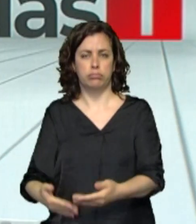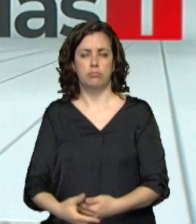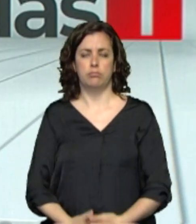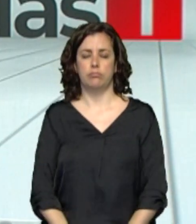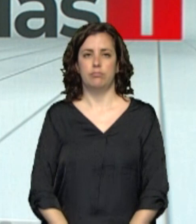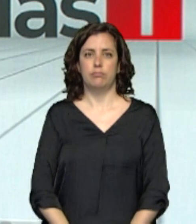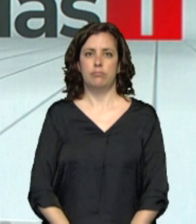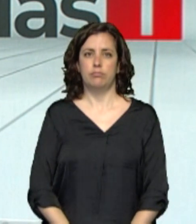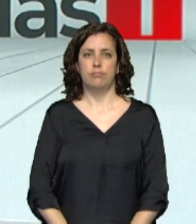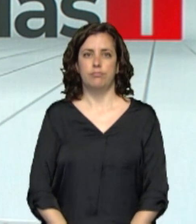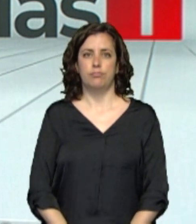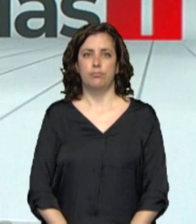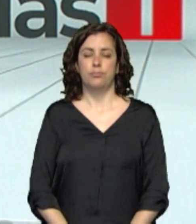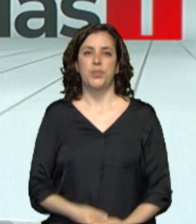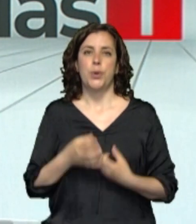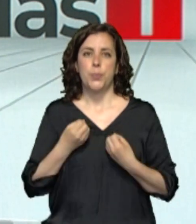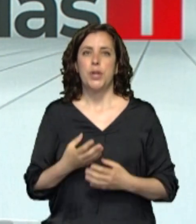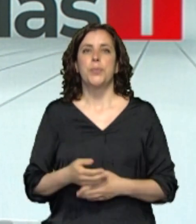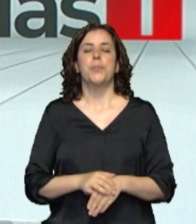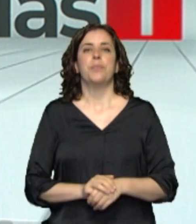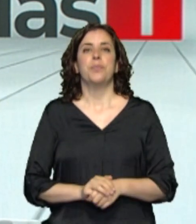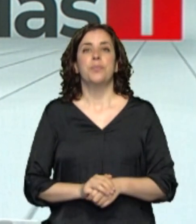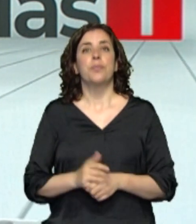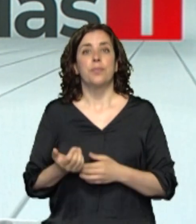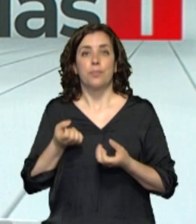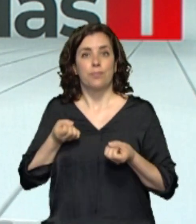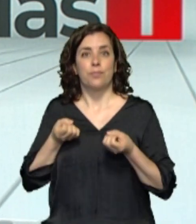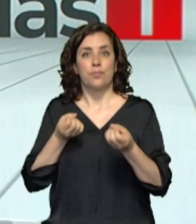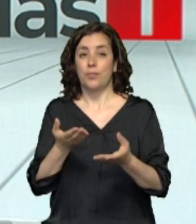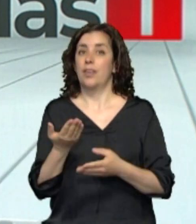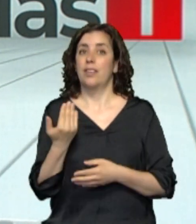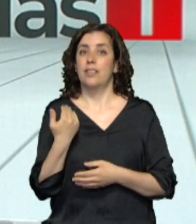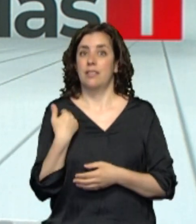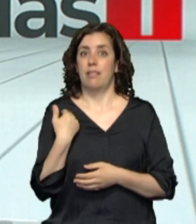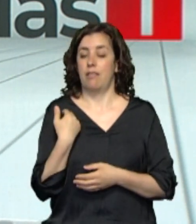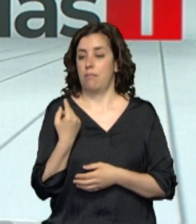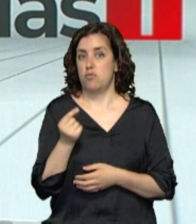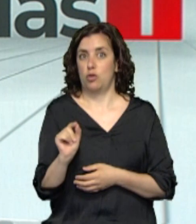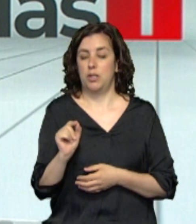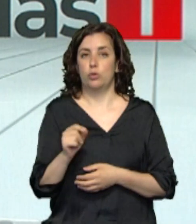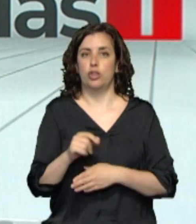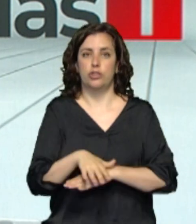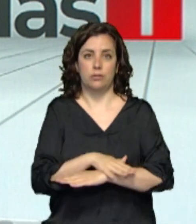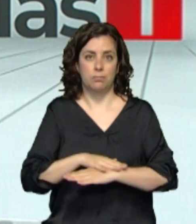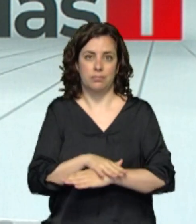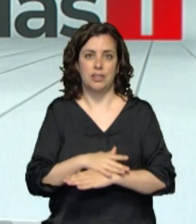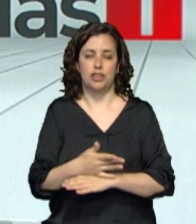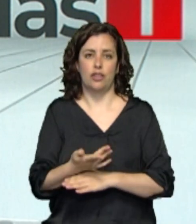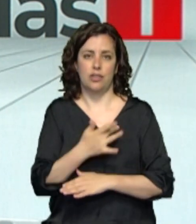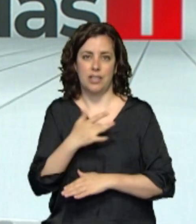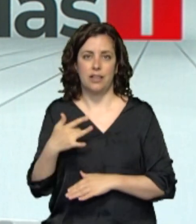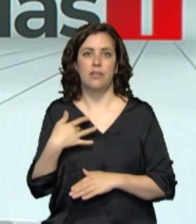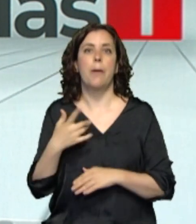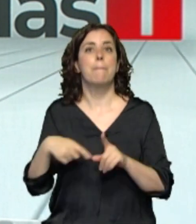Bueno, como decimos, esto es el anuncio que acaba de hacer hace tan solo unos minutos Salvador Illa y también la presidenta del